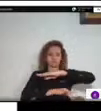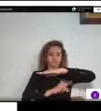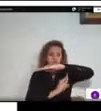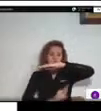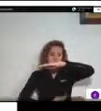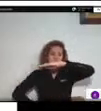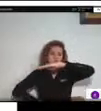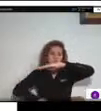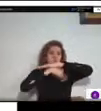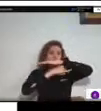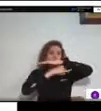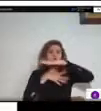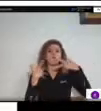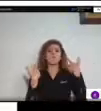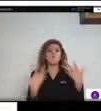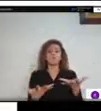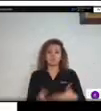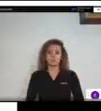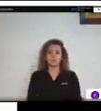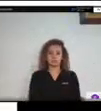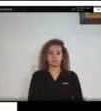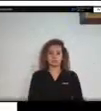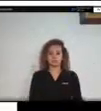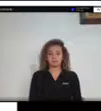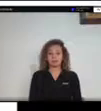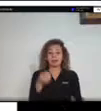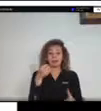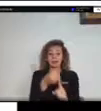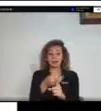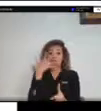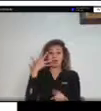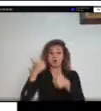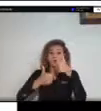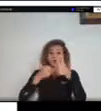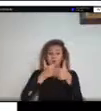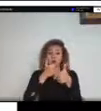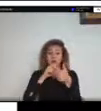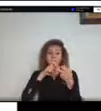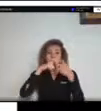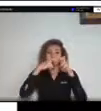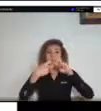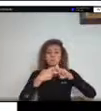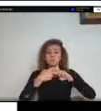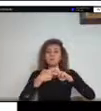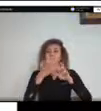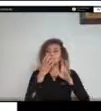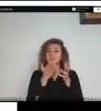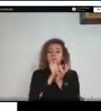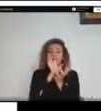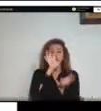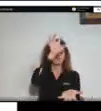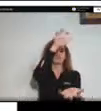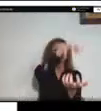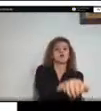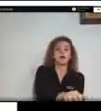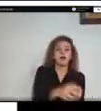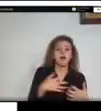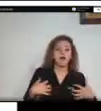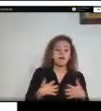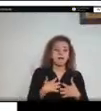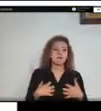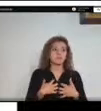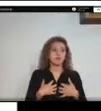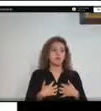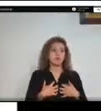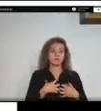otro impacto que genera son los conflictos conflictos como el de predación de animales silvestres a animales